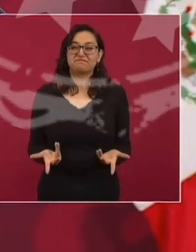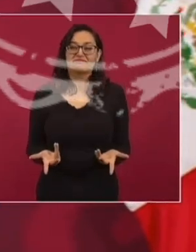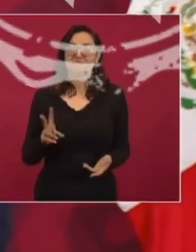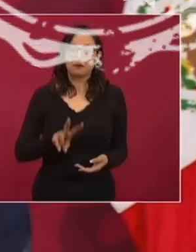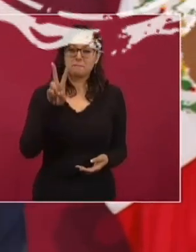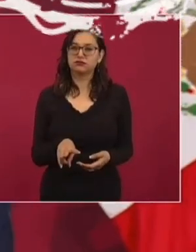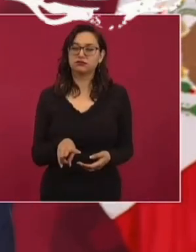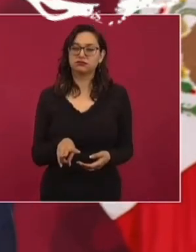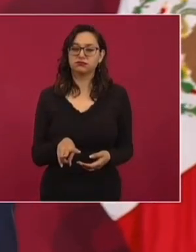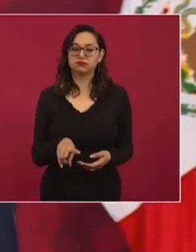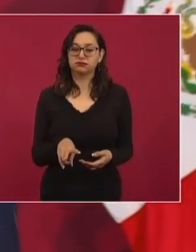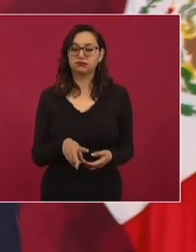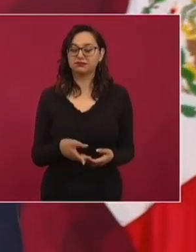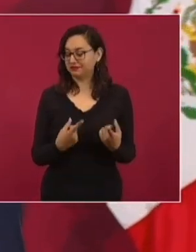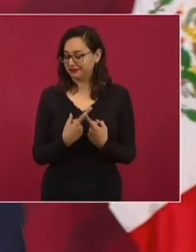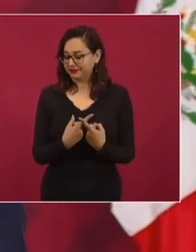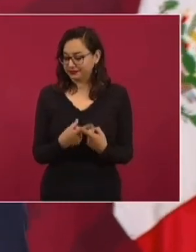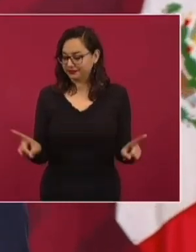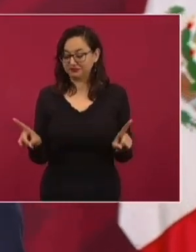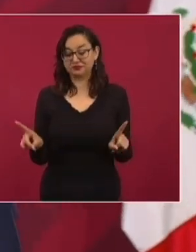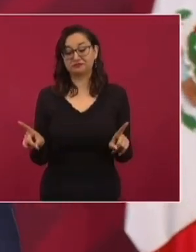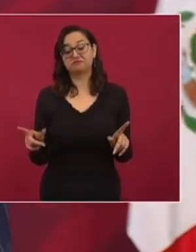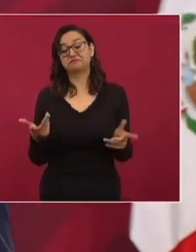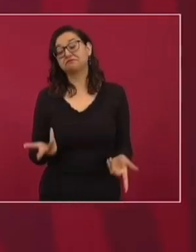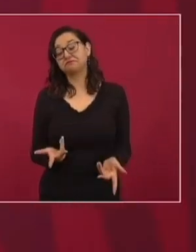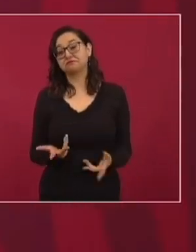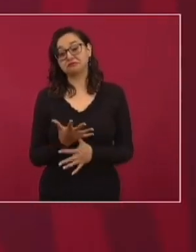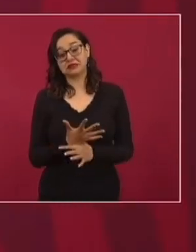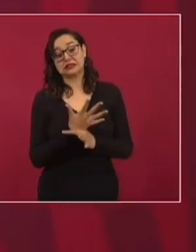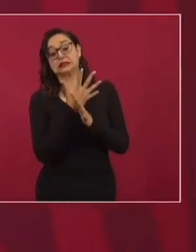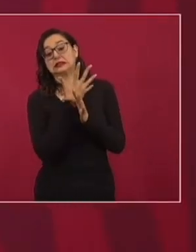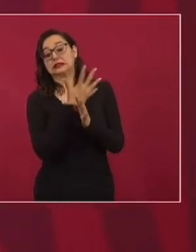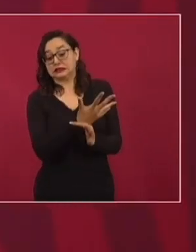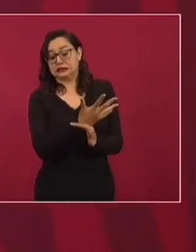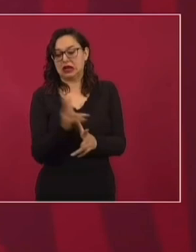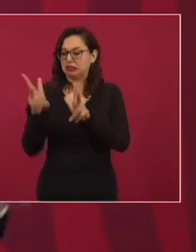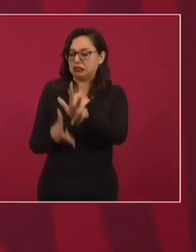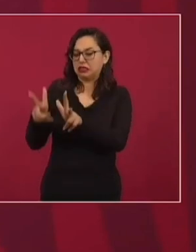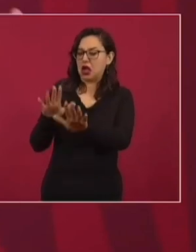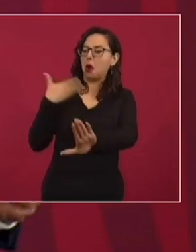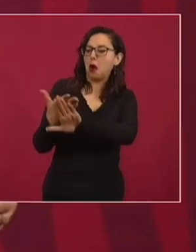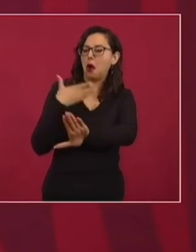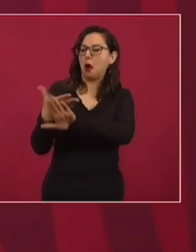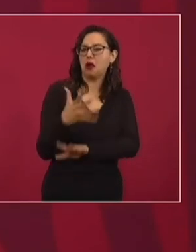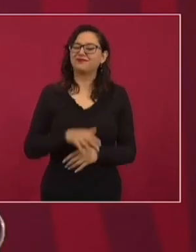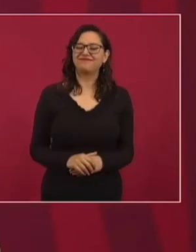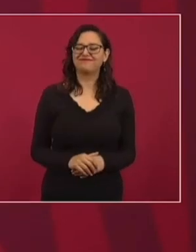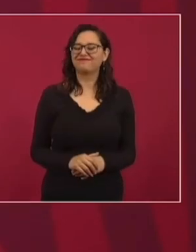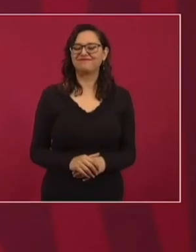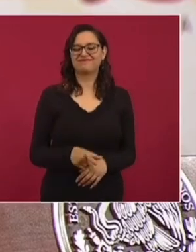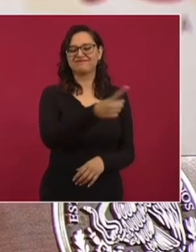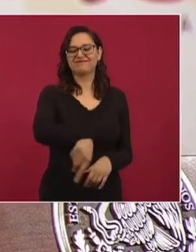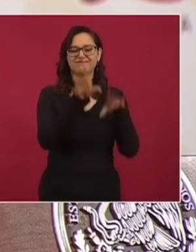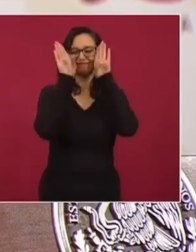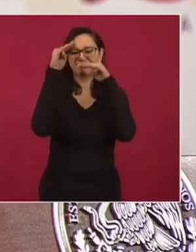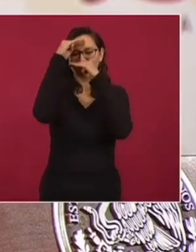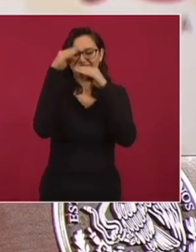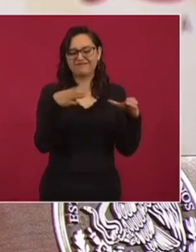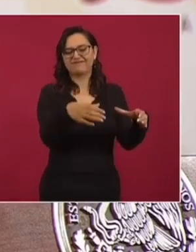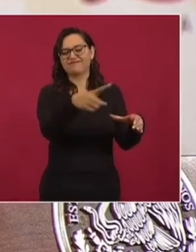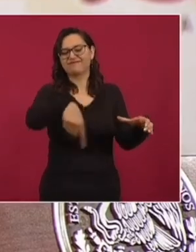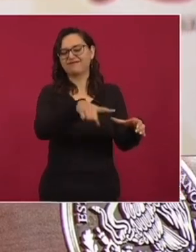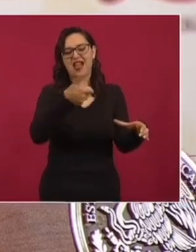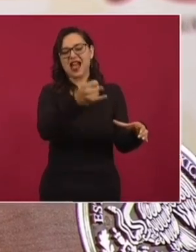La supuesta oposición en favor del medio ambiente, pues tiene que ver con el conservadurismo. No olviden que los conservadores,